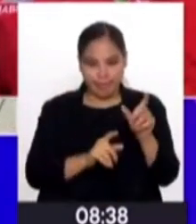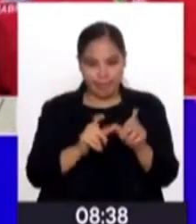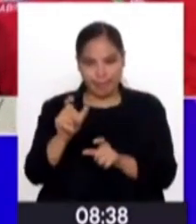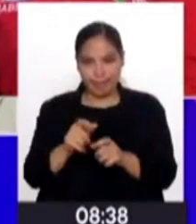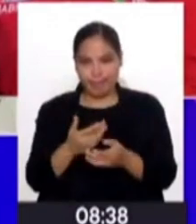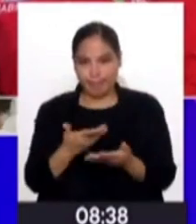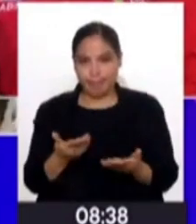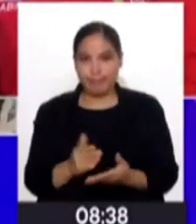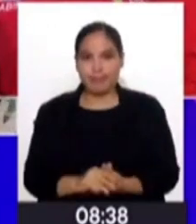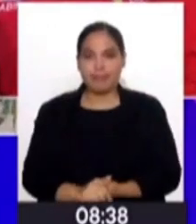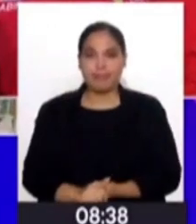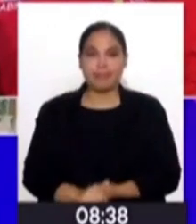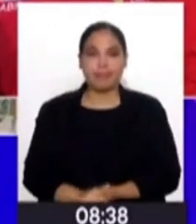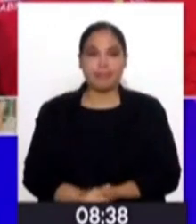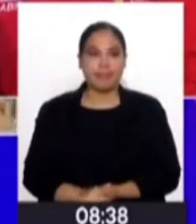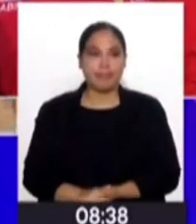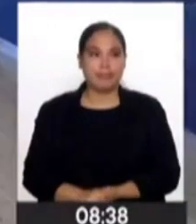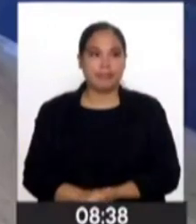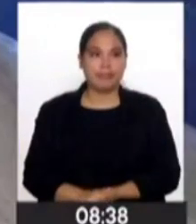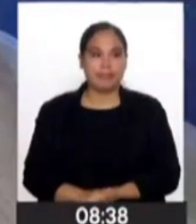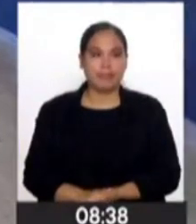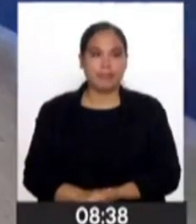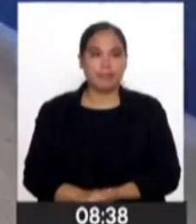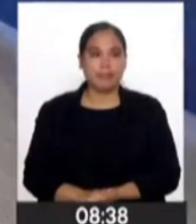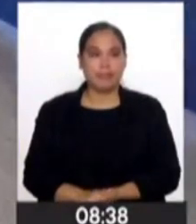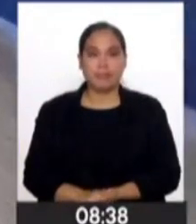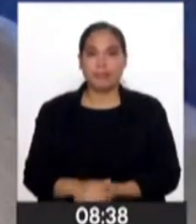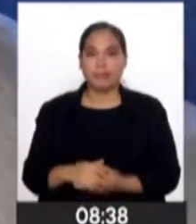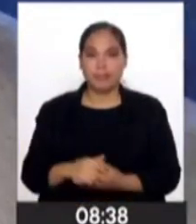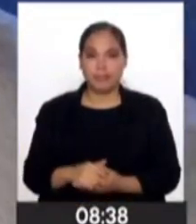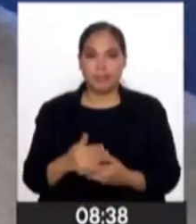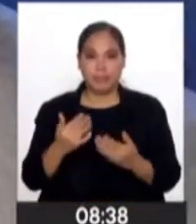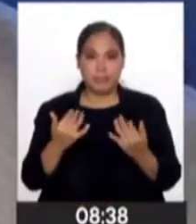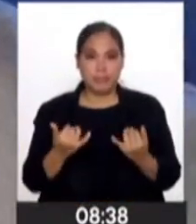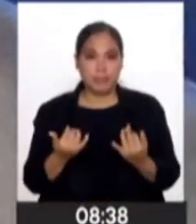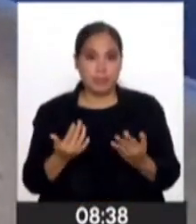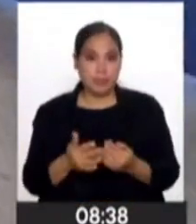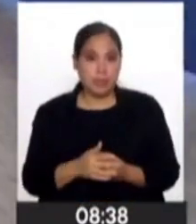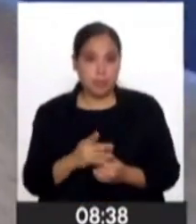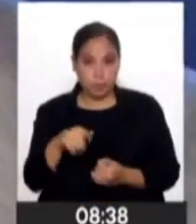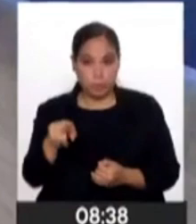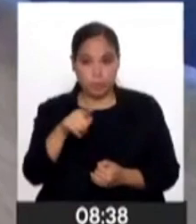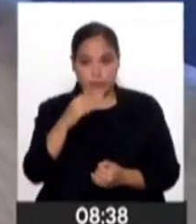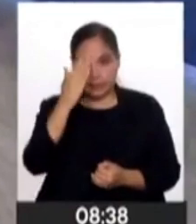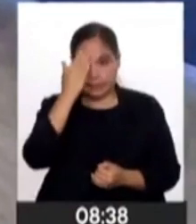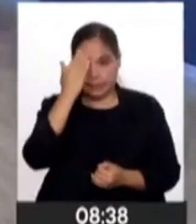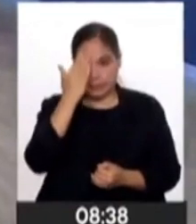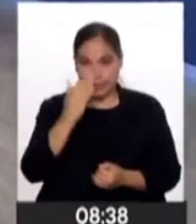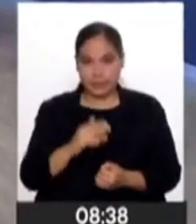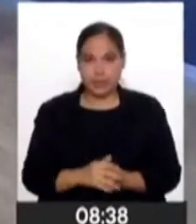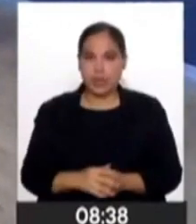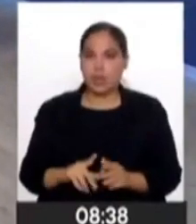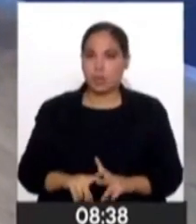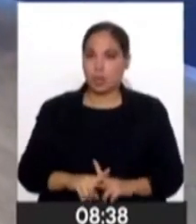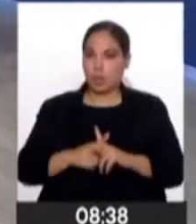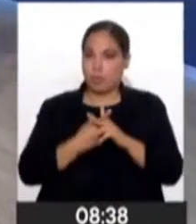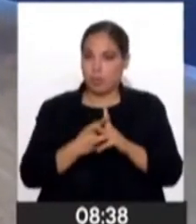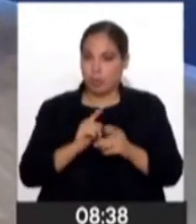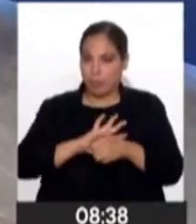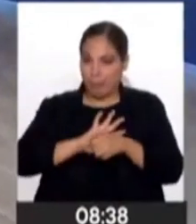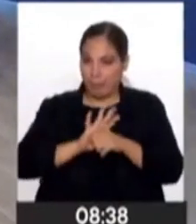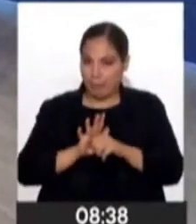tú lo has señalado. Y lo traigo a colación porque recordarán, y también nuestros amigos televidentes, cuando comenzó la pandemia.